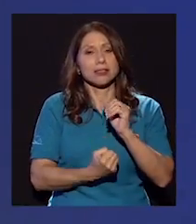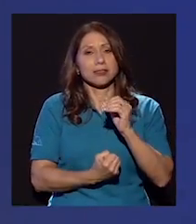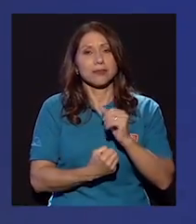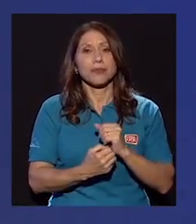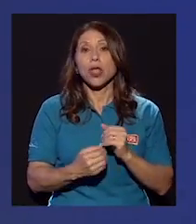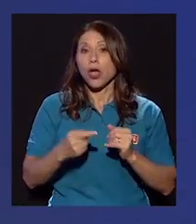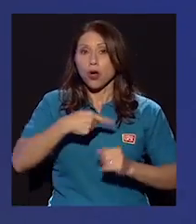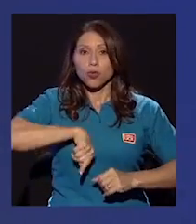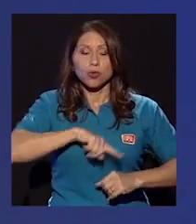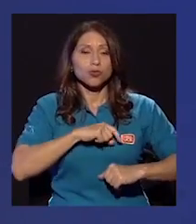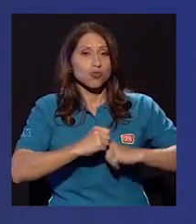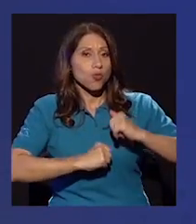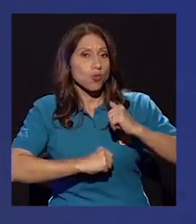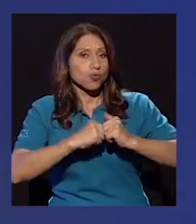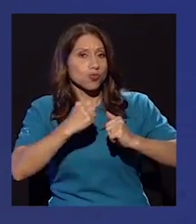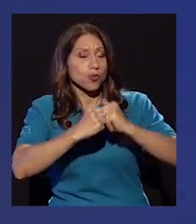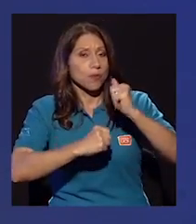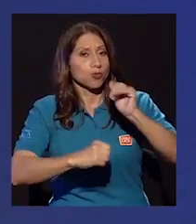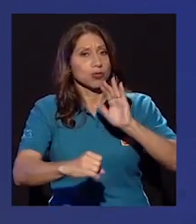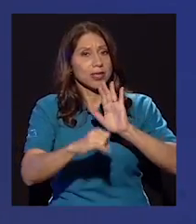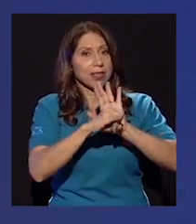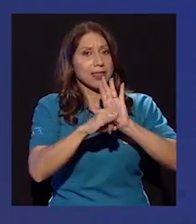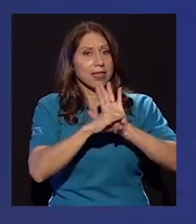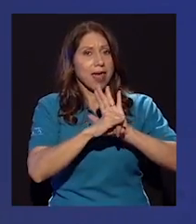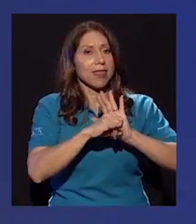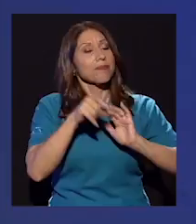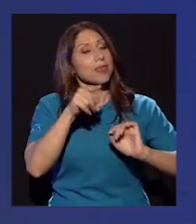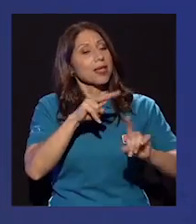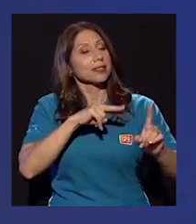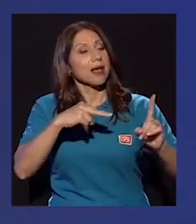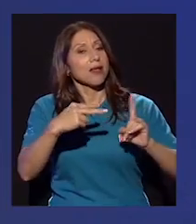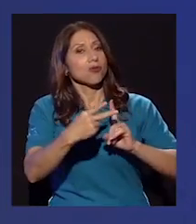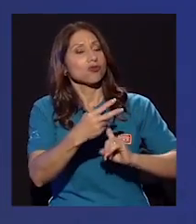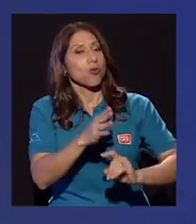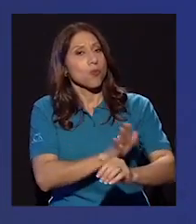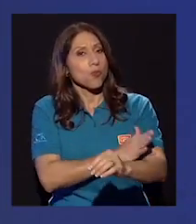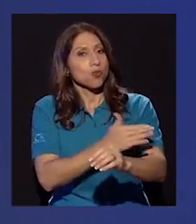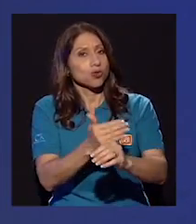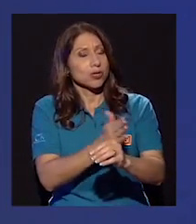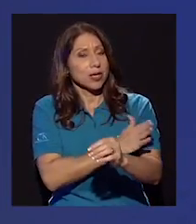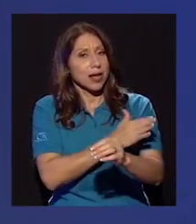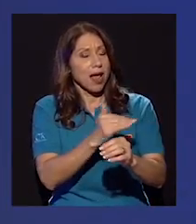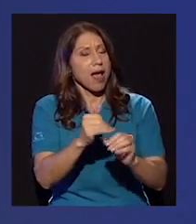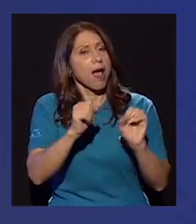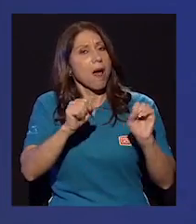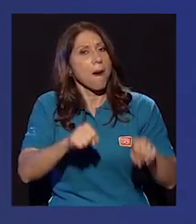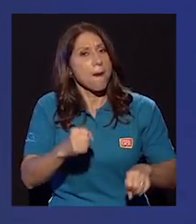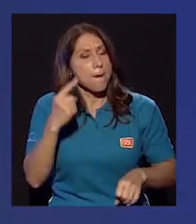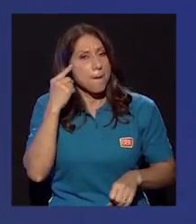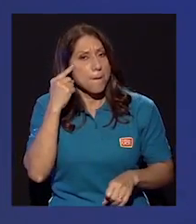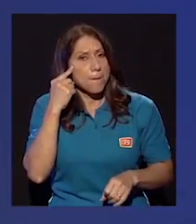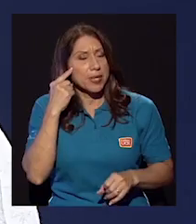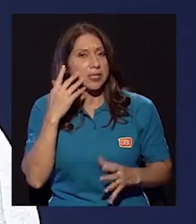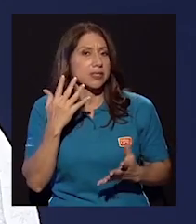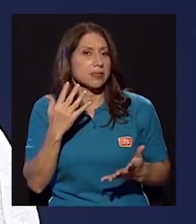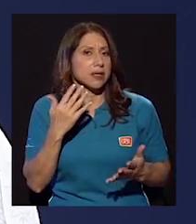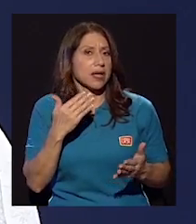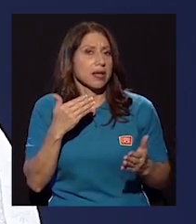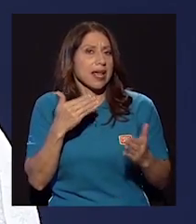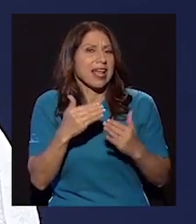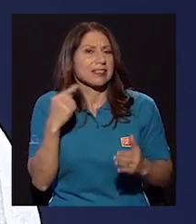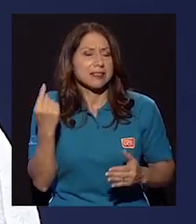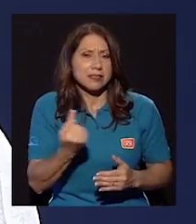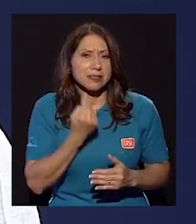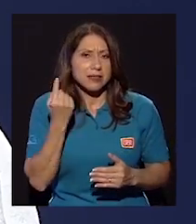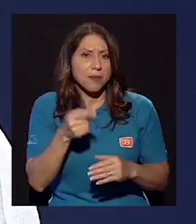nuestra identidad y esa noción musical se aporta desde la música, podríamos pensar directamente como casi siempre